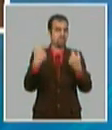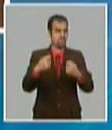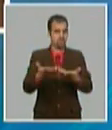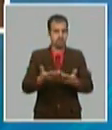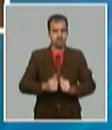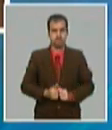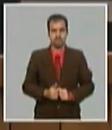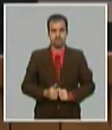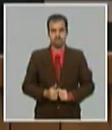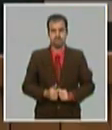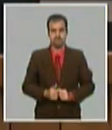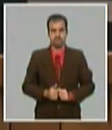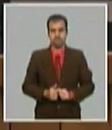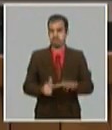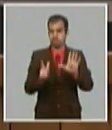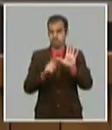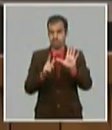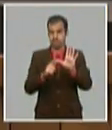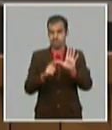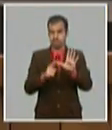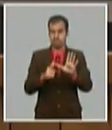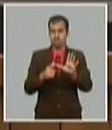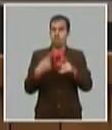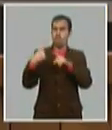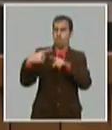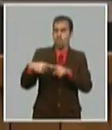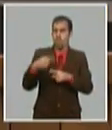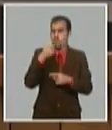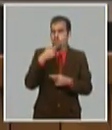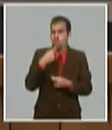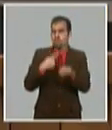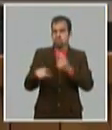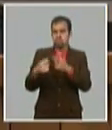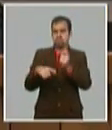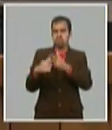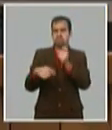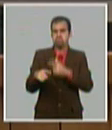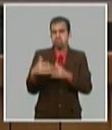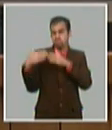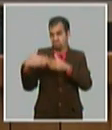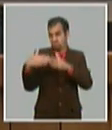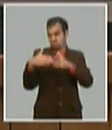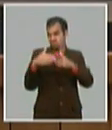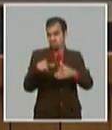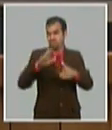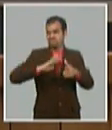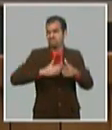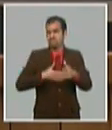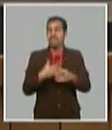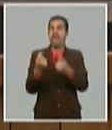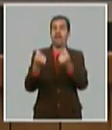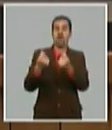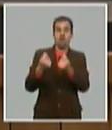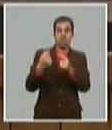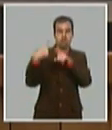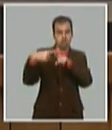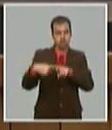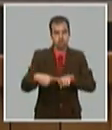priorizar los suministros para la circulación mercantil minorista en moneda nacional en lo fundamental de productos de líneas económicas